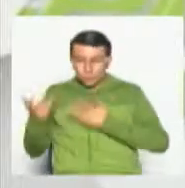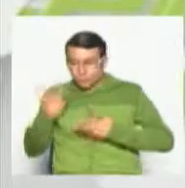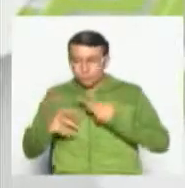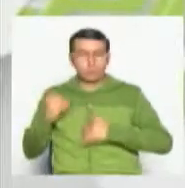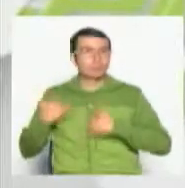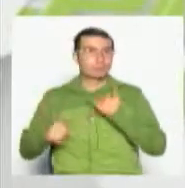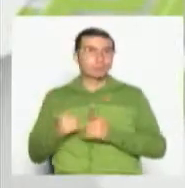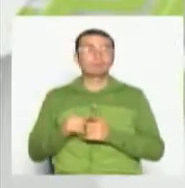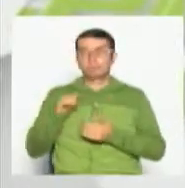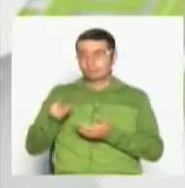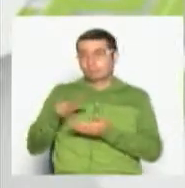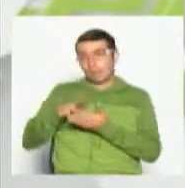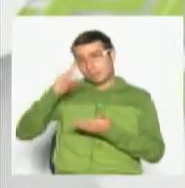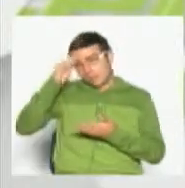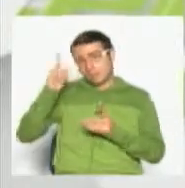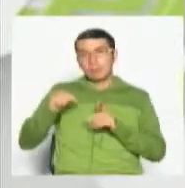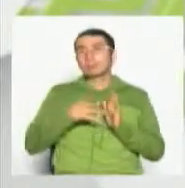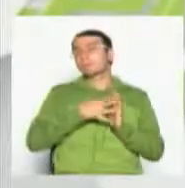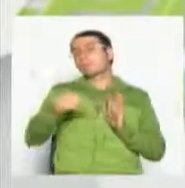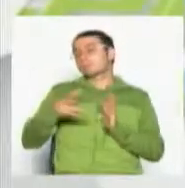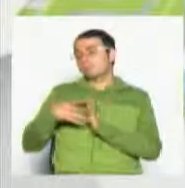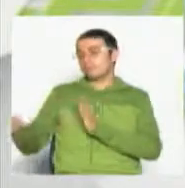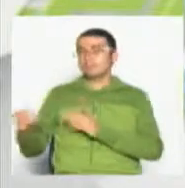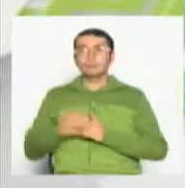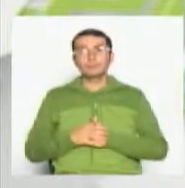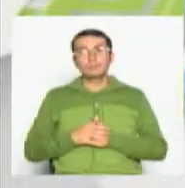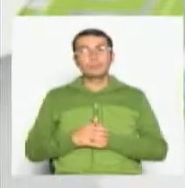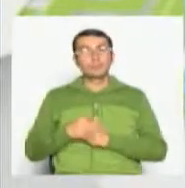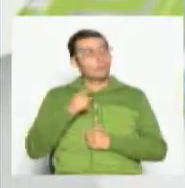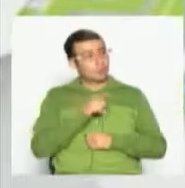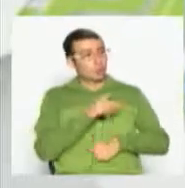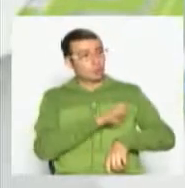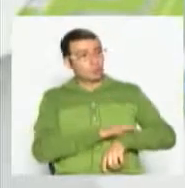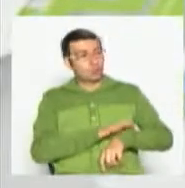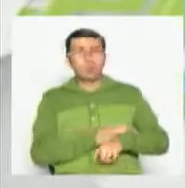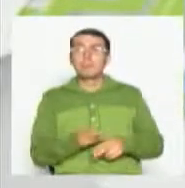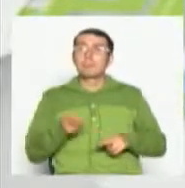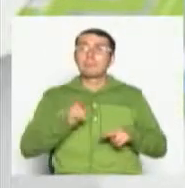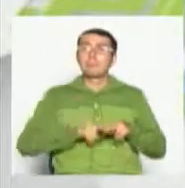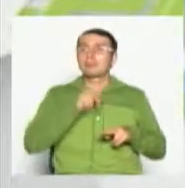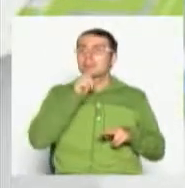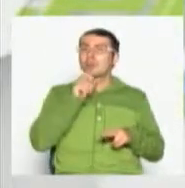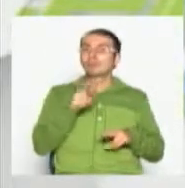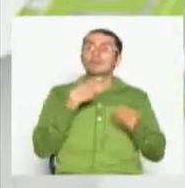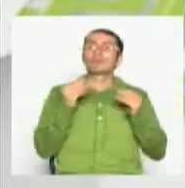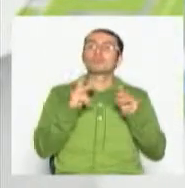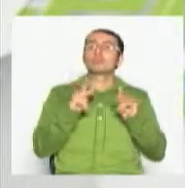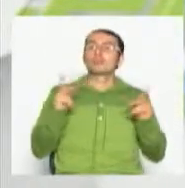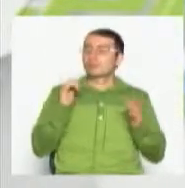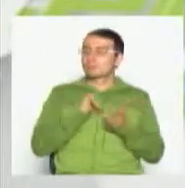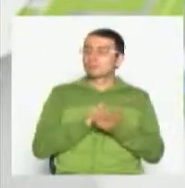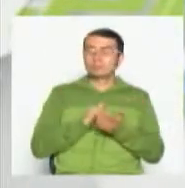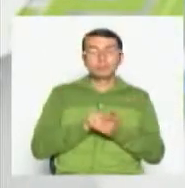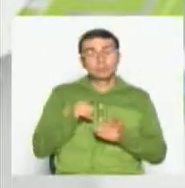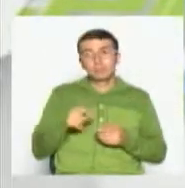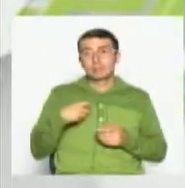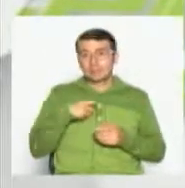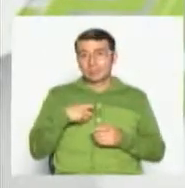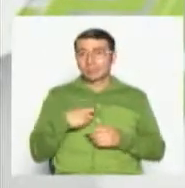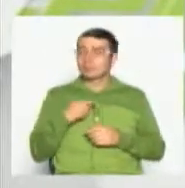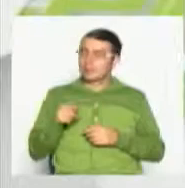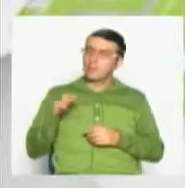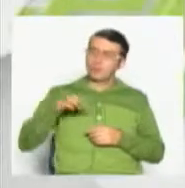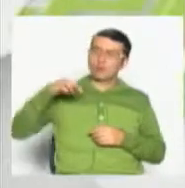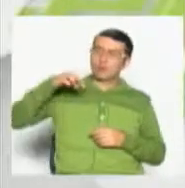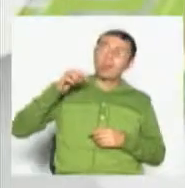lo replicamos. Bueno, doctor, esta es otra pregunta que nos refieren muchos televidentes y ya tiene que ver con ese plano profesional y